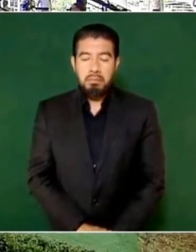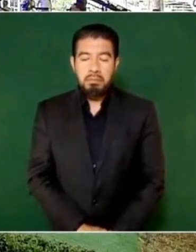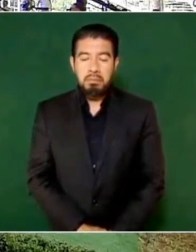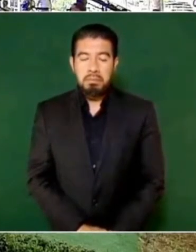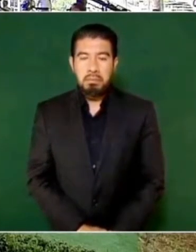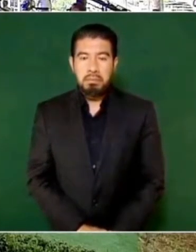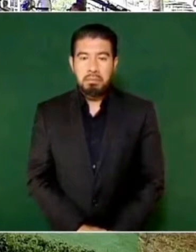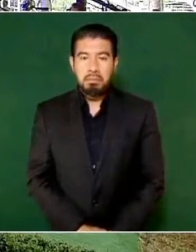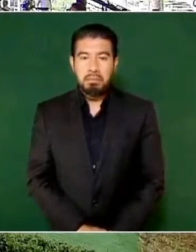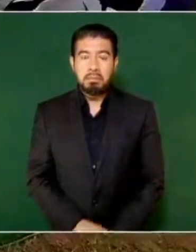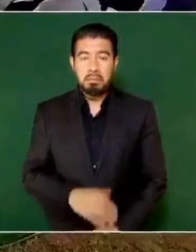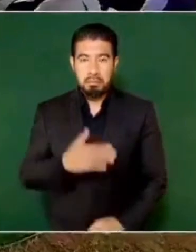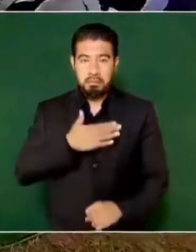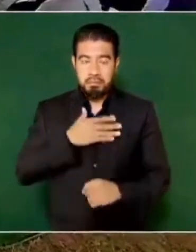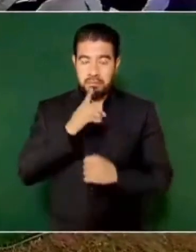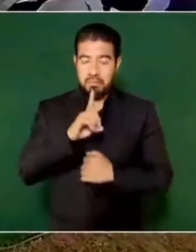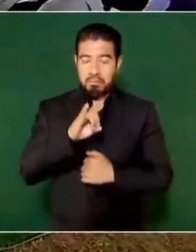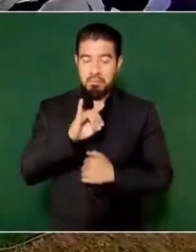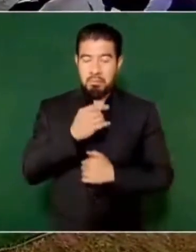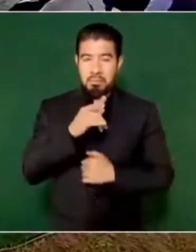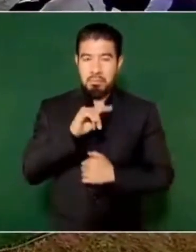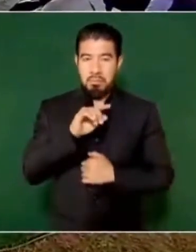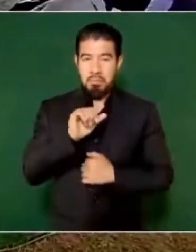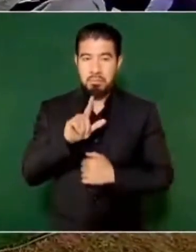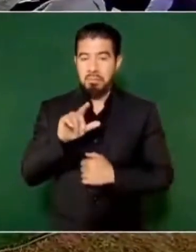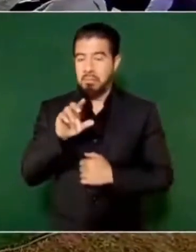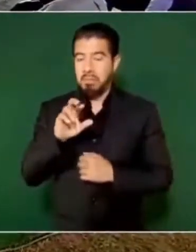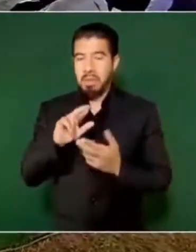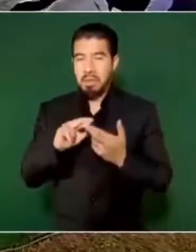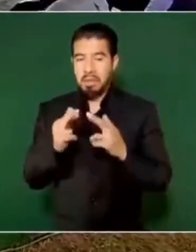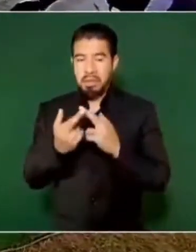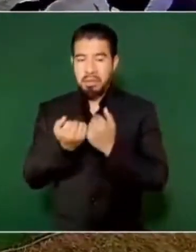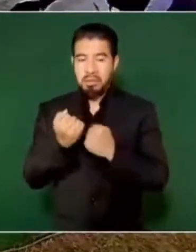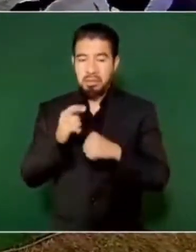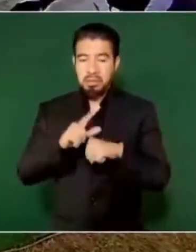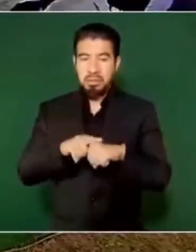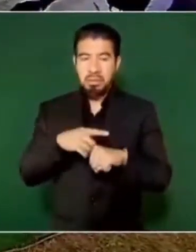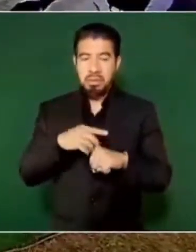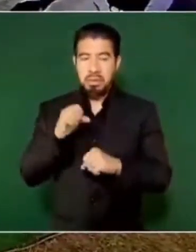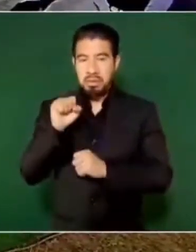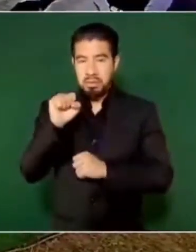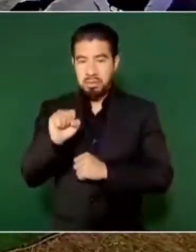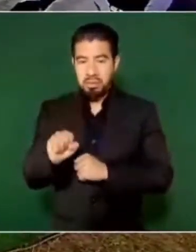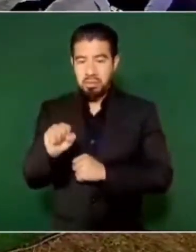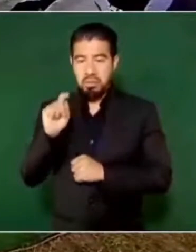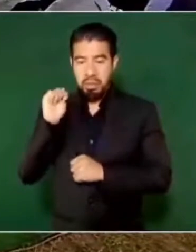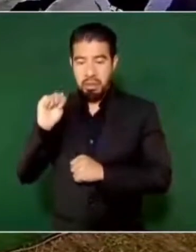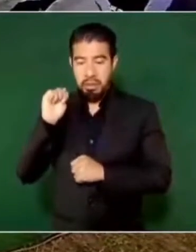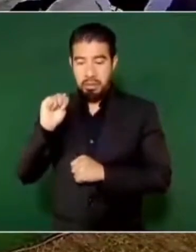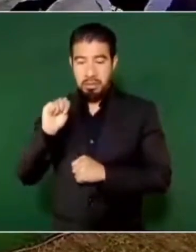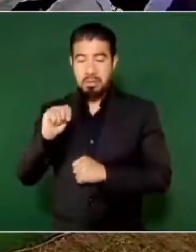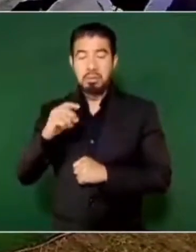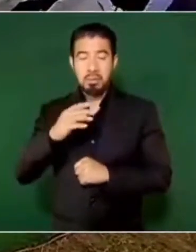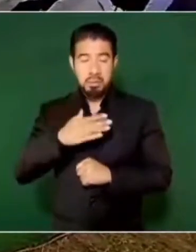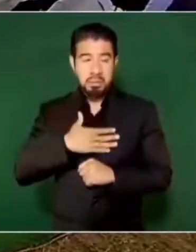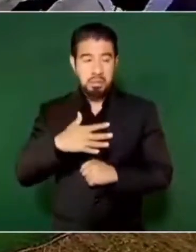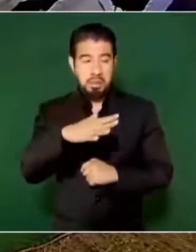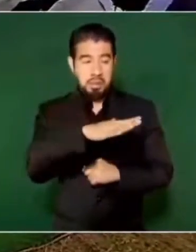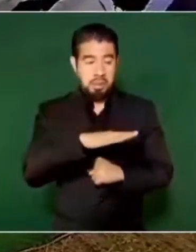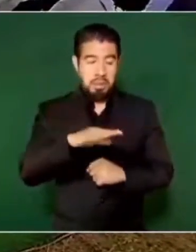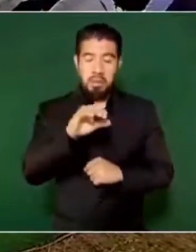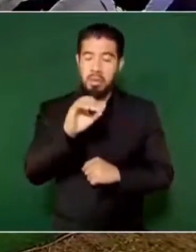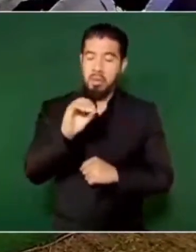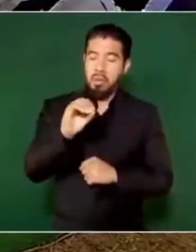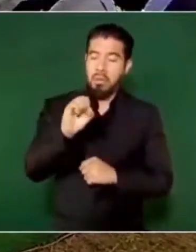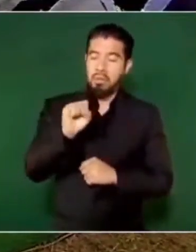Digital Redes Sociales Sur Tabasco, dos proyectos muy importantes para Tabasco, el aqueducto de Usumacinta que tiene que ver con la planta